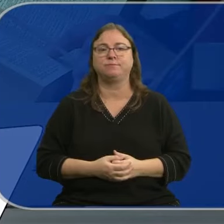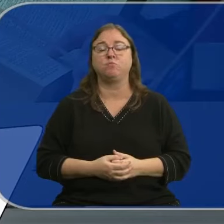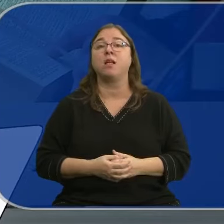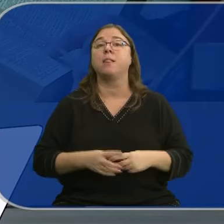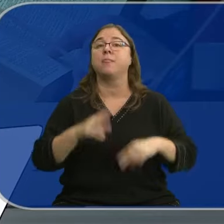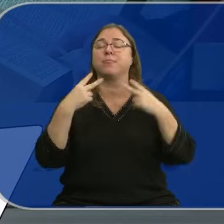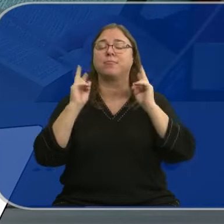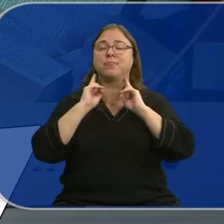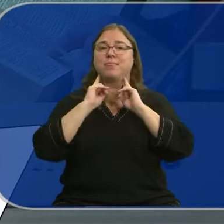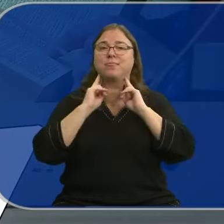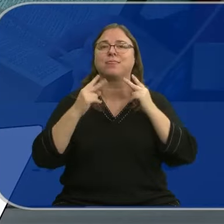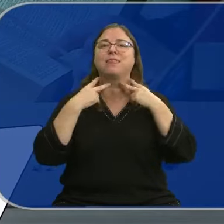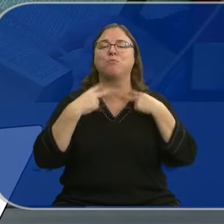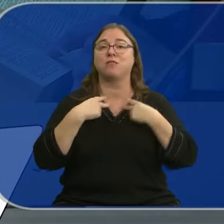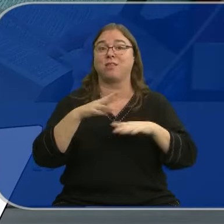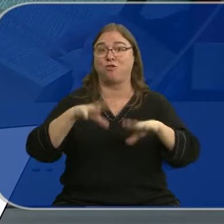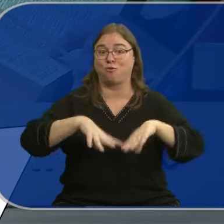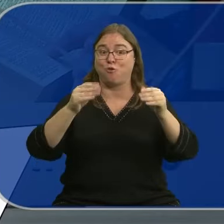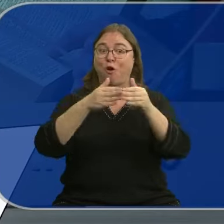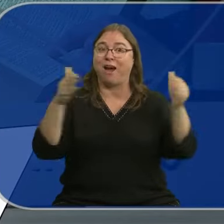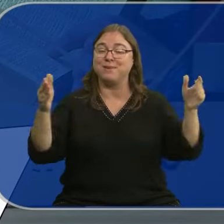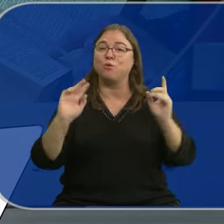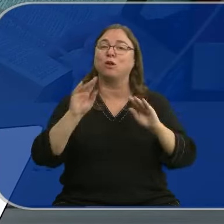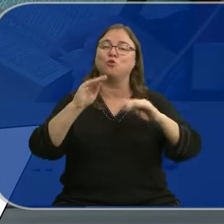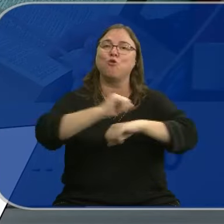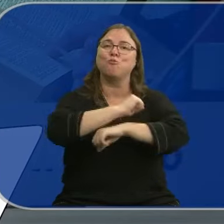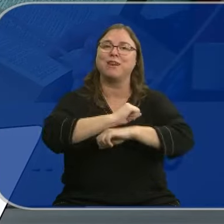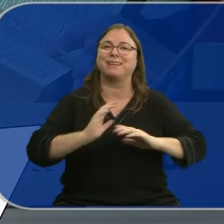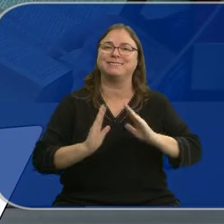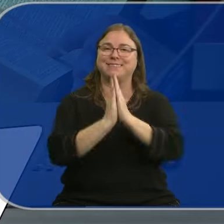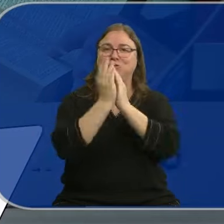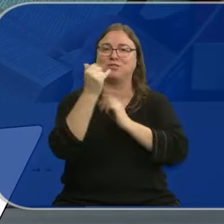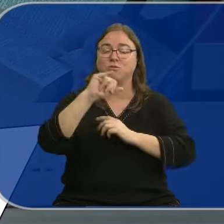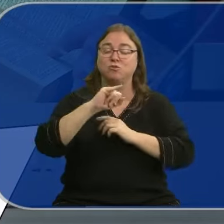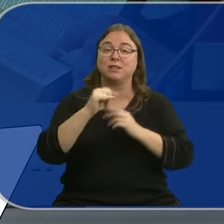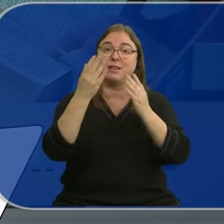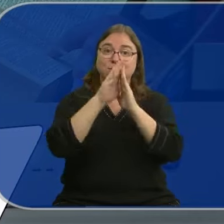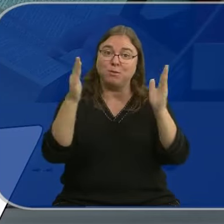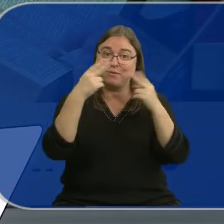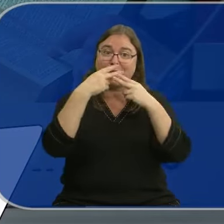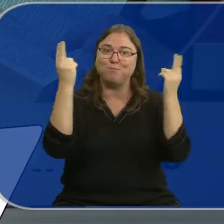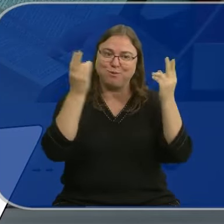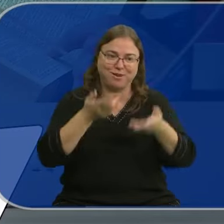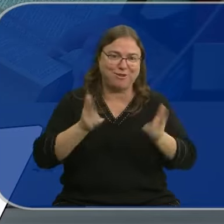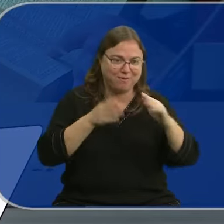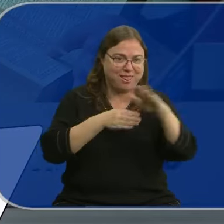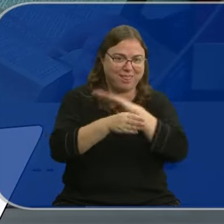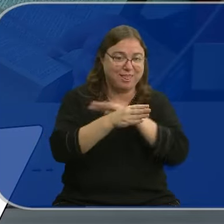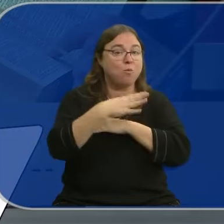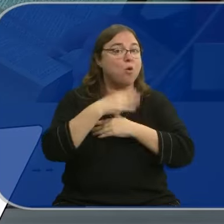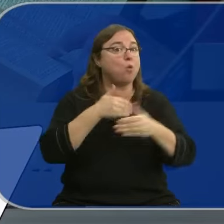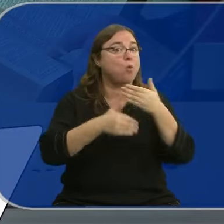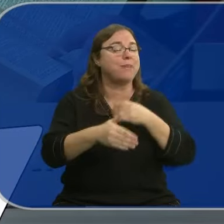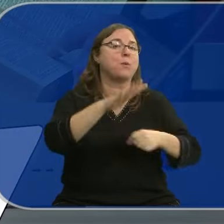La Diputación de Burgos ha abierto al público la Biblioteca del Monasterio de San Agustín hasta ahora restringida a investigadores. Desde hoy se puede acceder a ella los